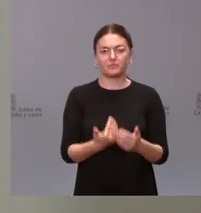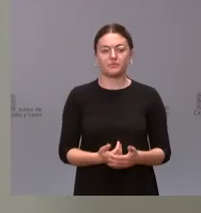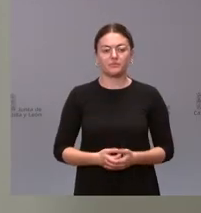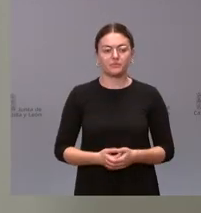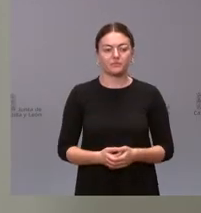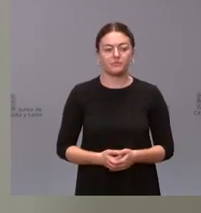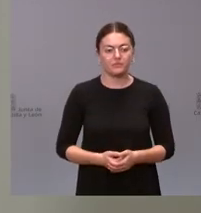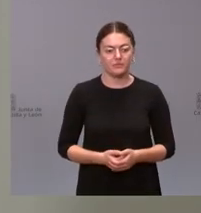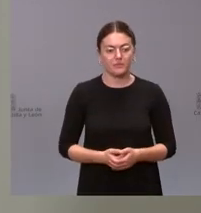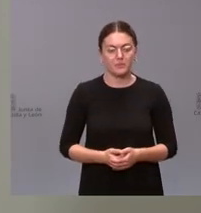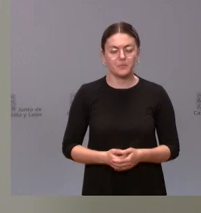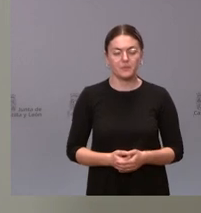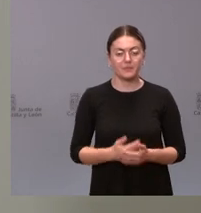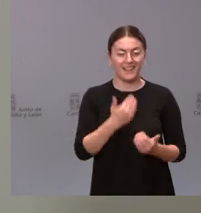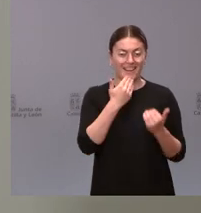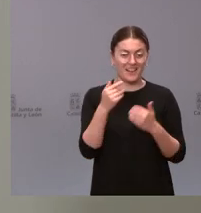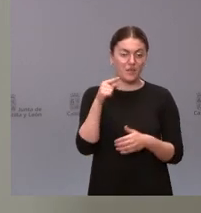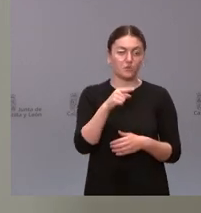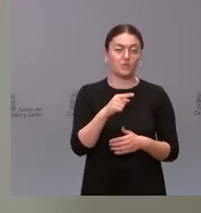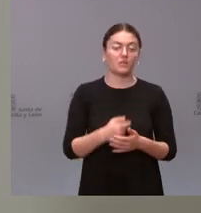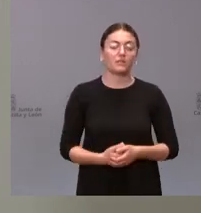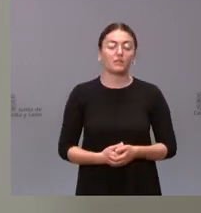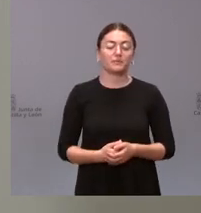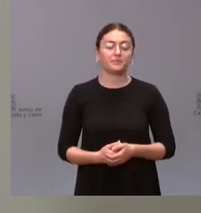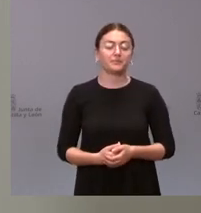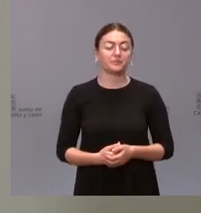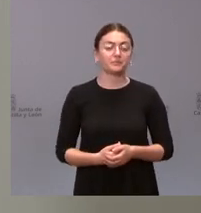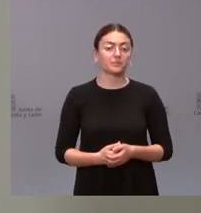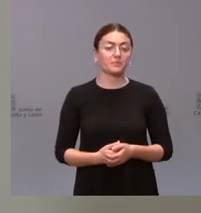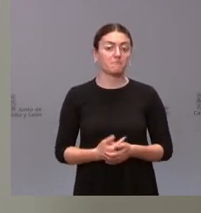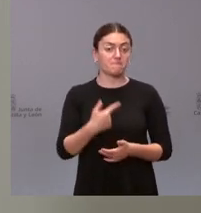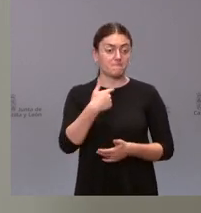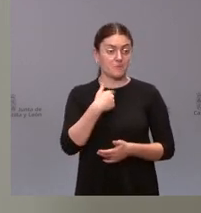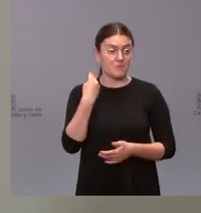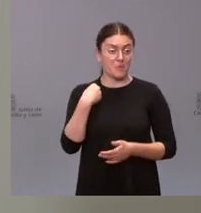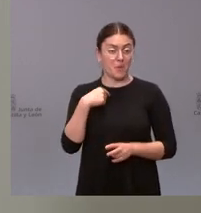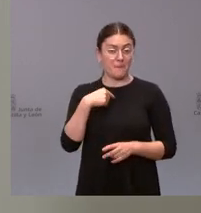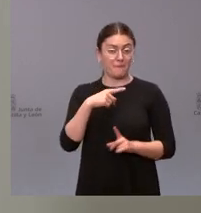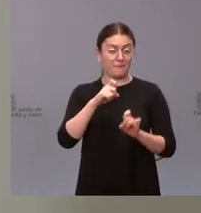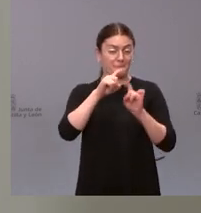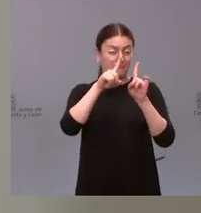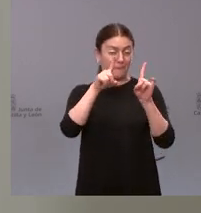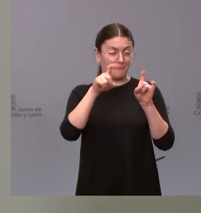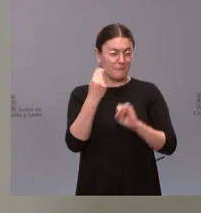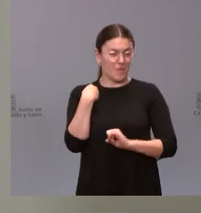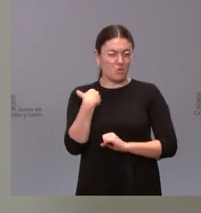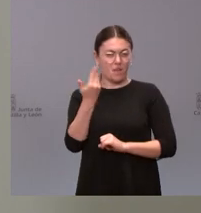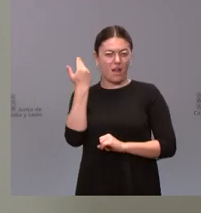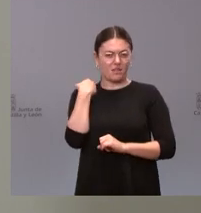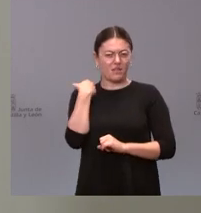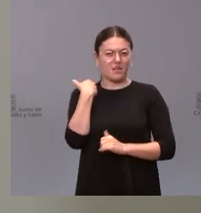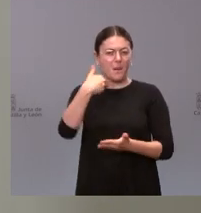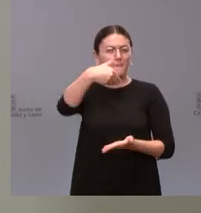gracias a usted yo había entendido a Sergio que como lo que estaba pidiendo es ese tratamiento